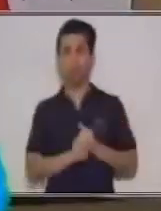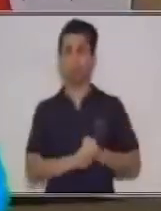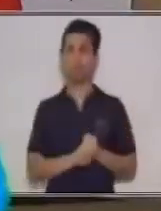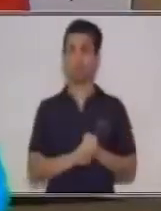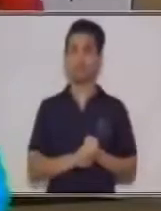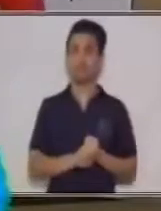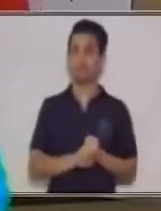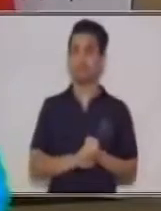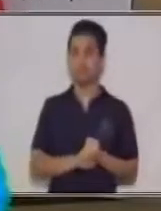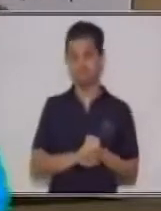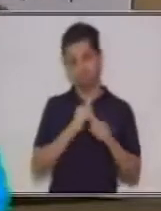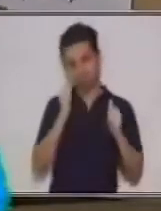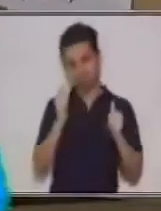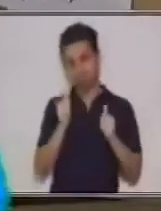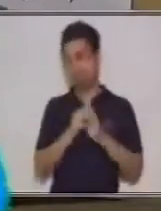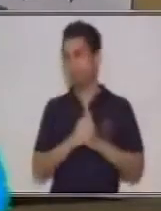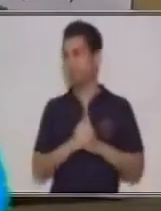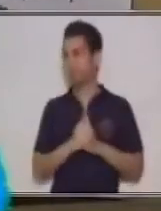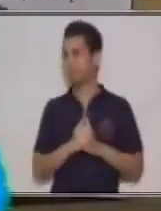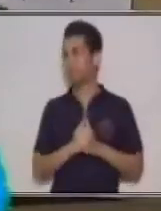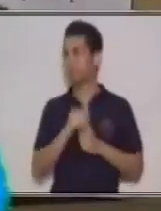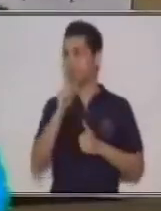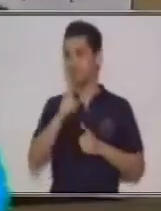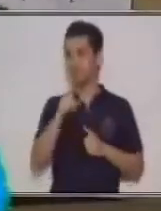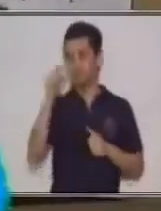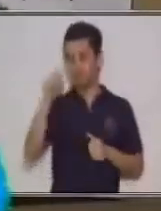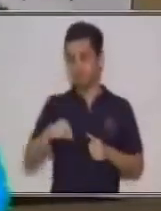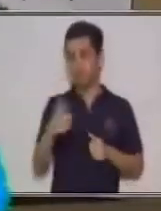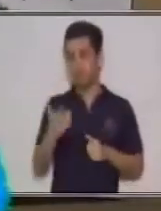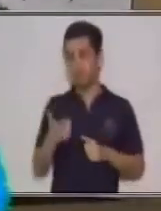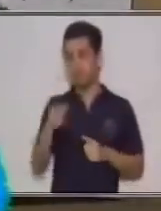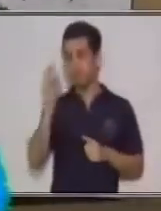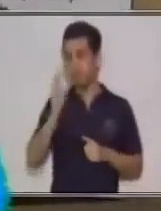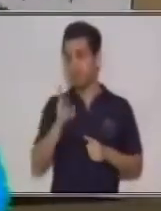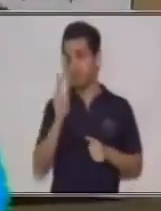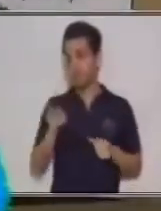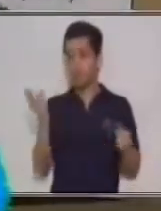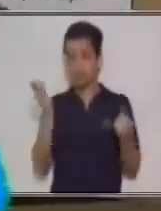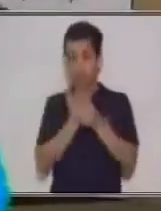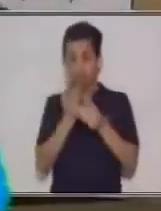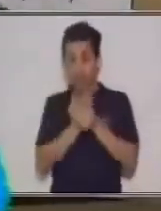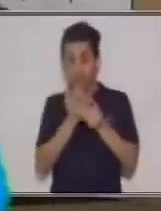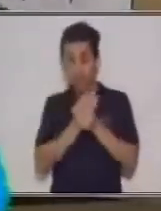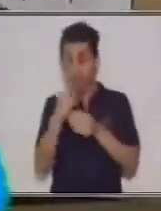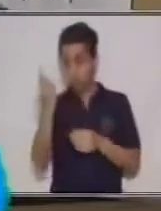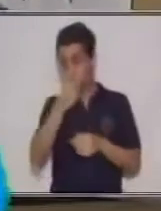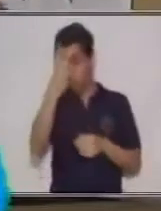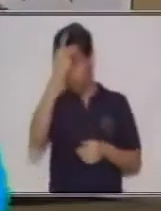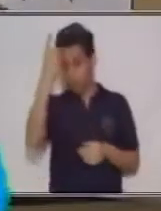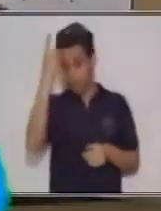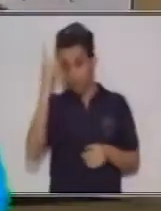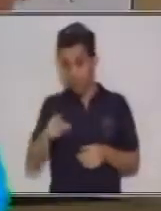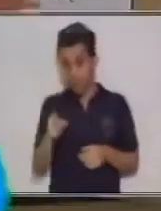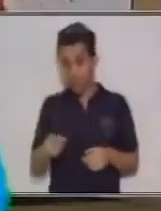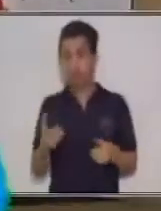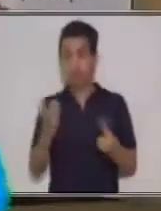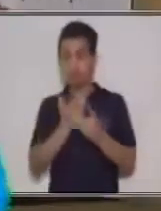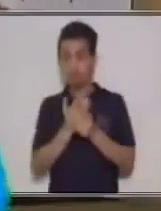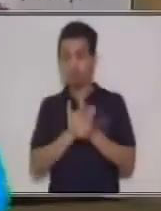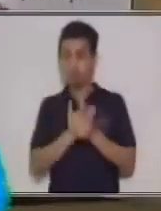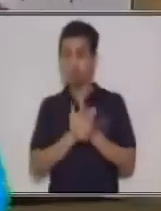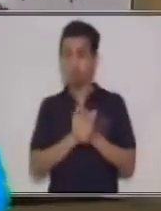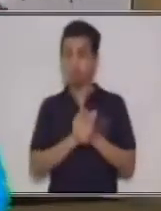Muy bien. Ten presente entonces guardar tus trabajos del portafolio